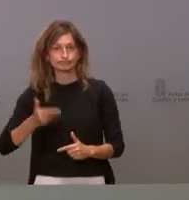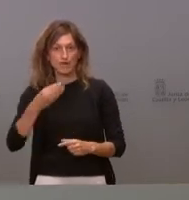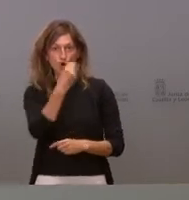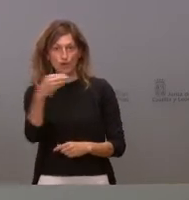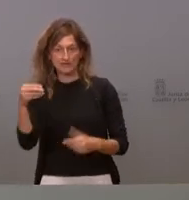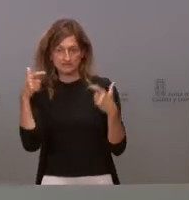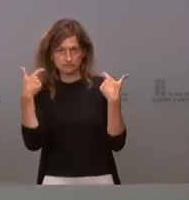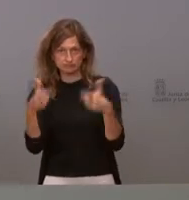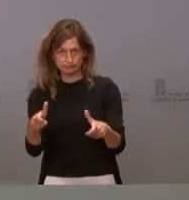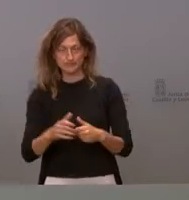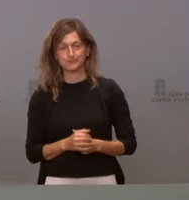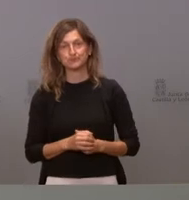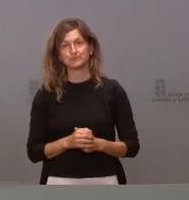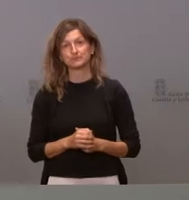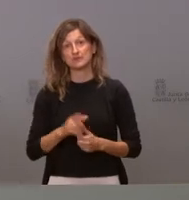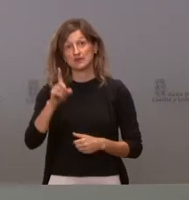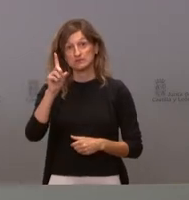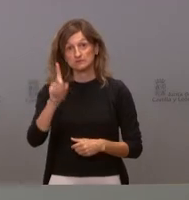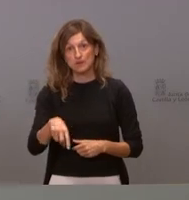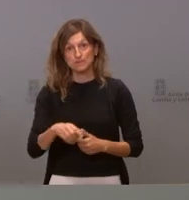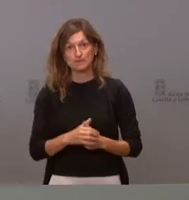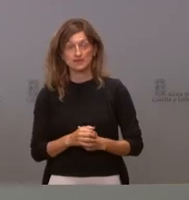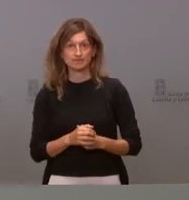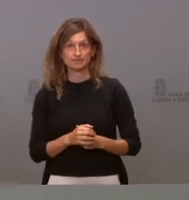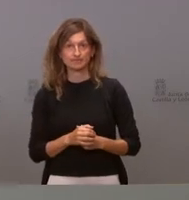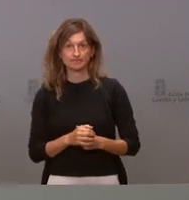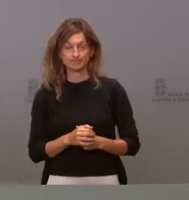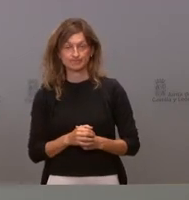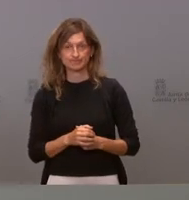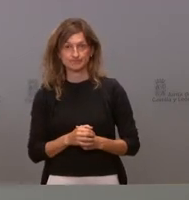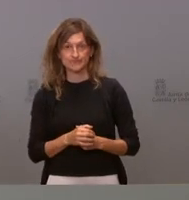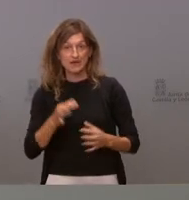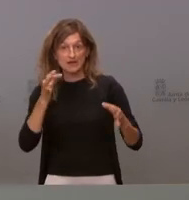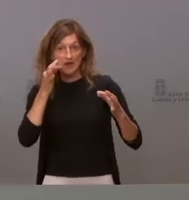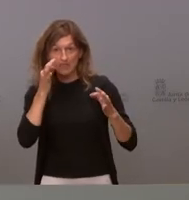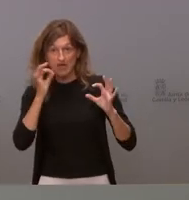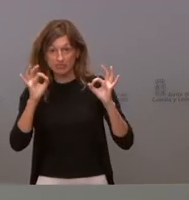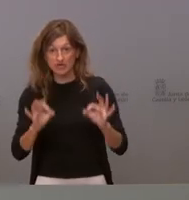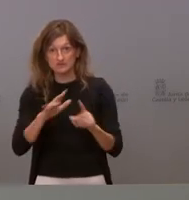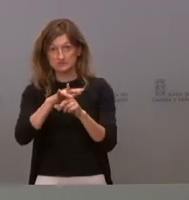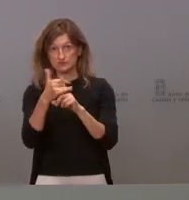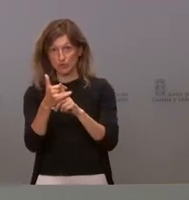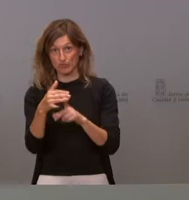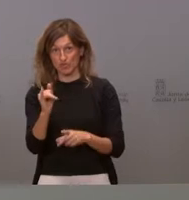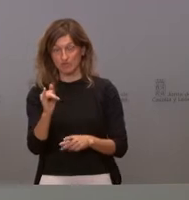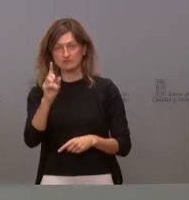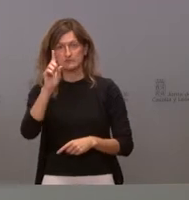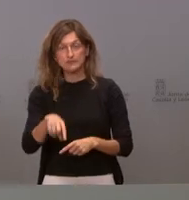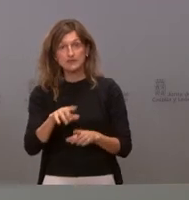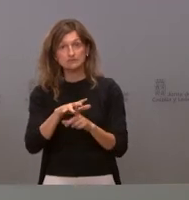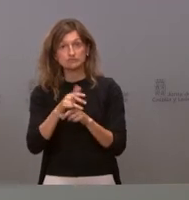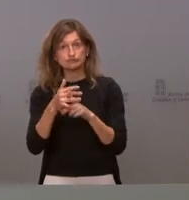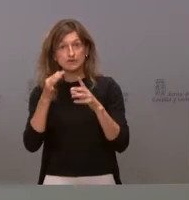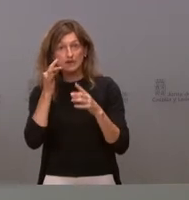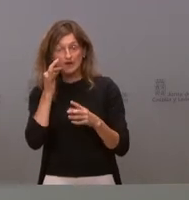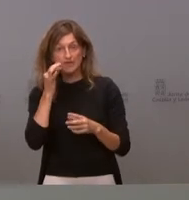jóvenes. Pero también, como he de decir, esta es la realidad y la situación que tenemos, pero también la realidad es que ellos